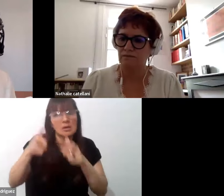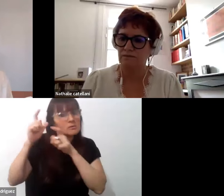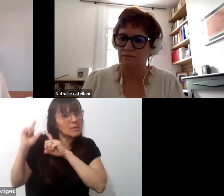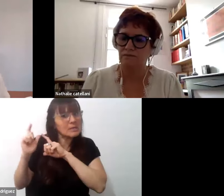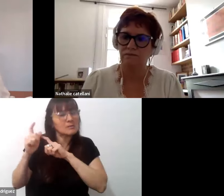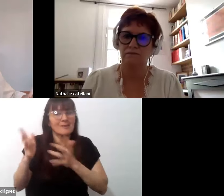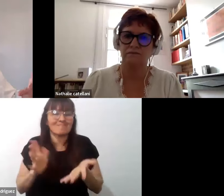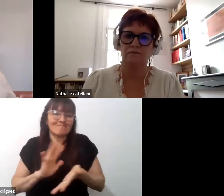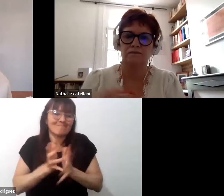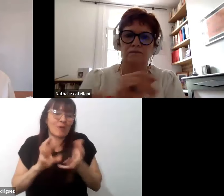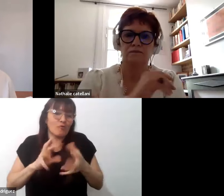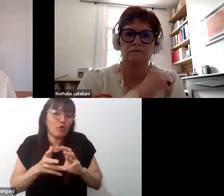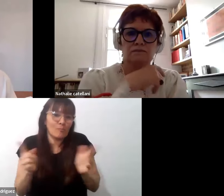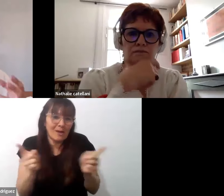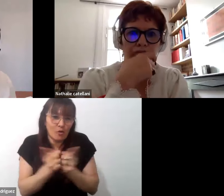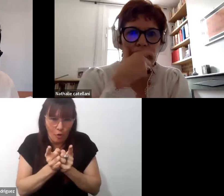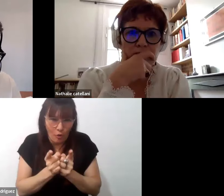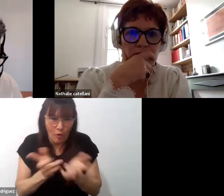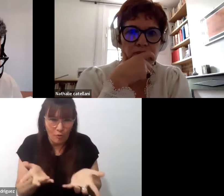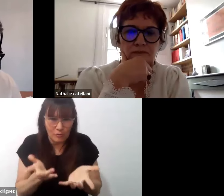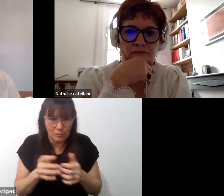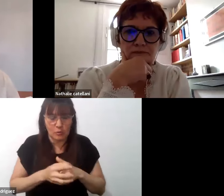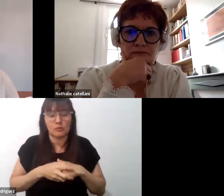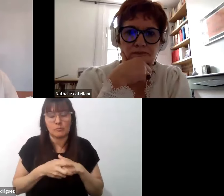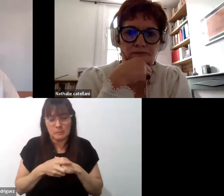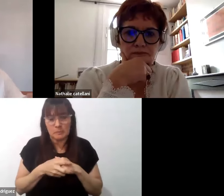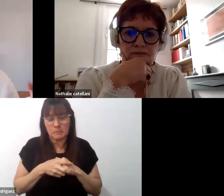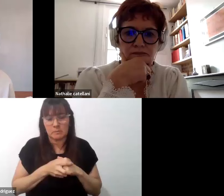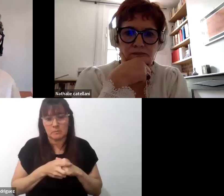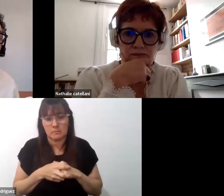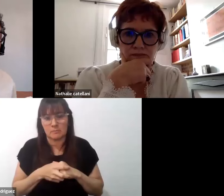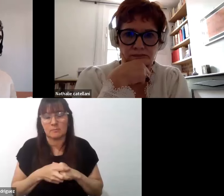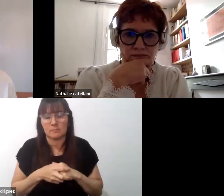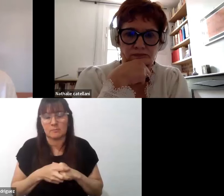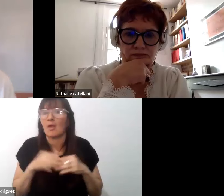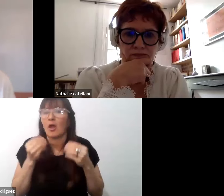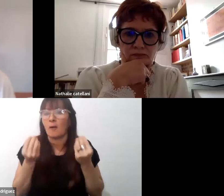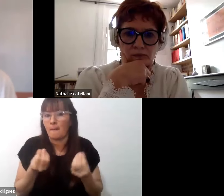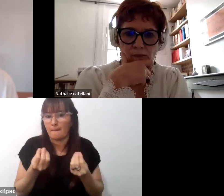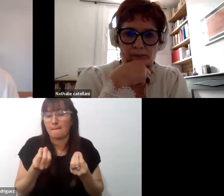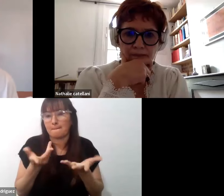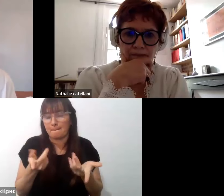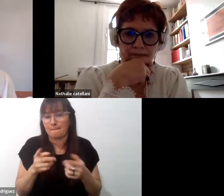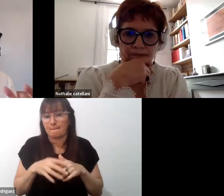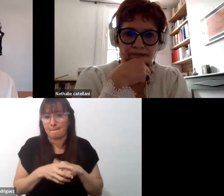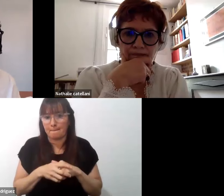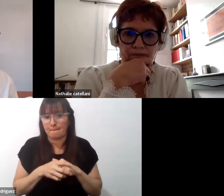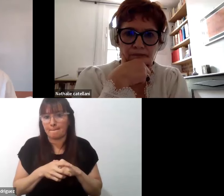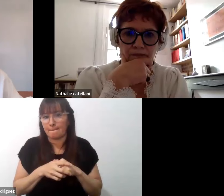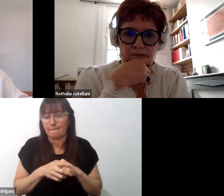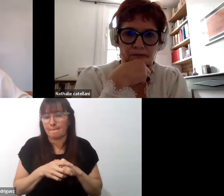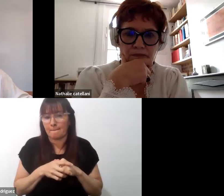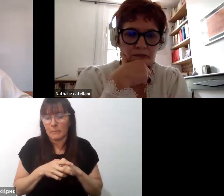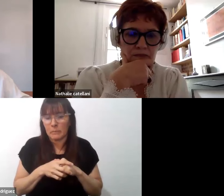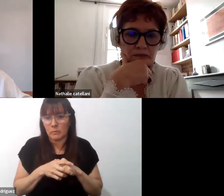acotadas y no masificadas, en el sentido de que no lograron inscribirse